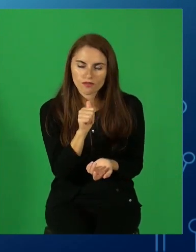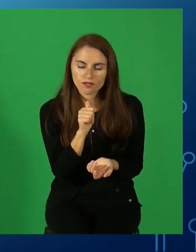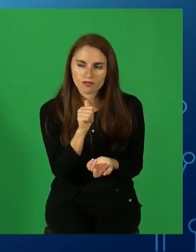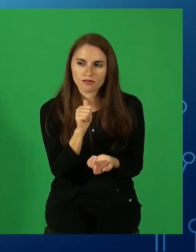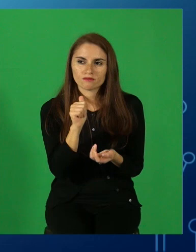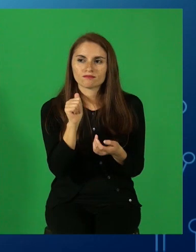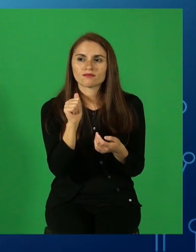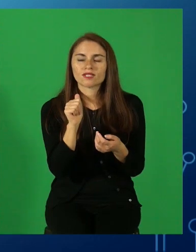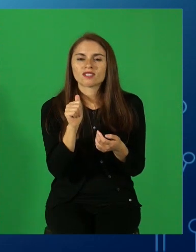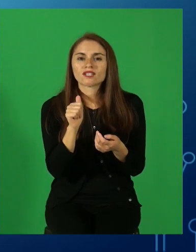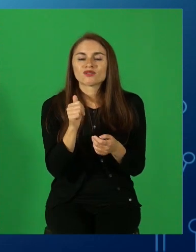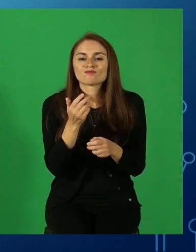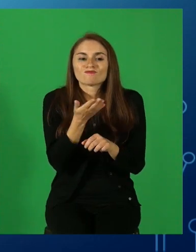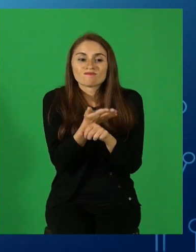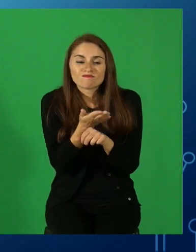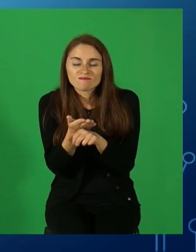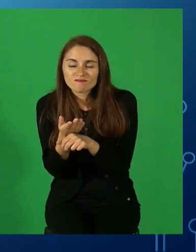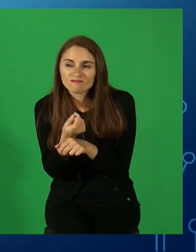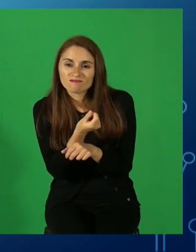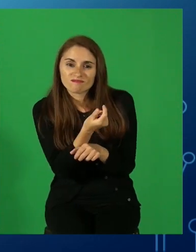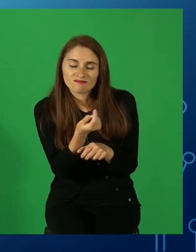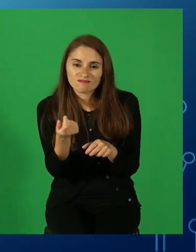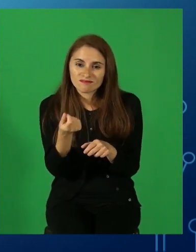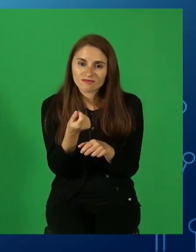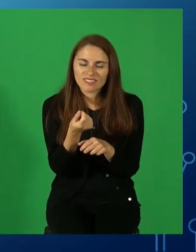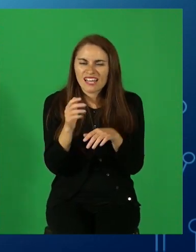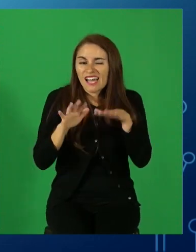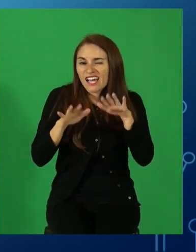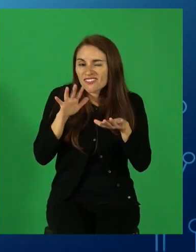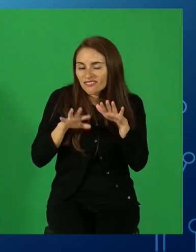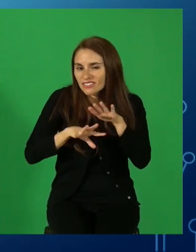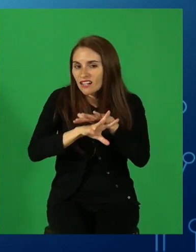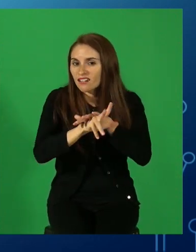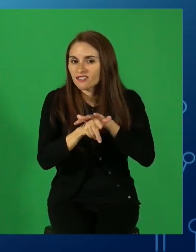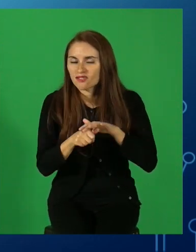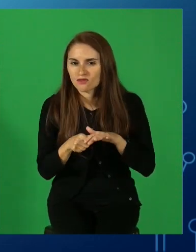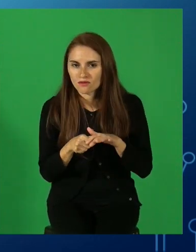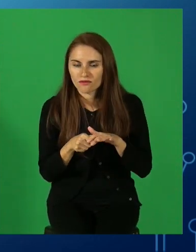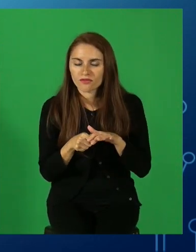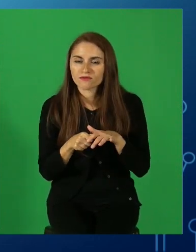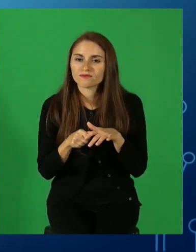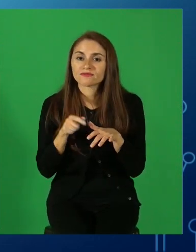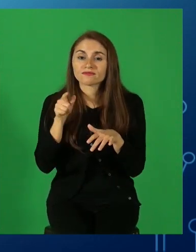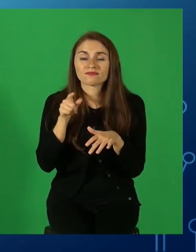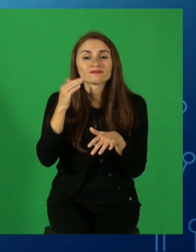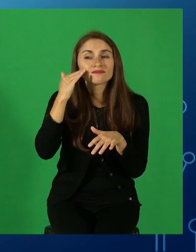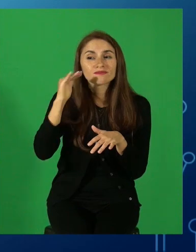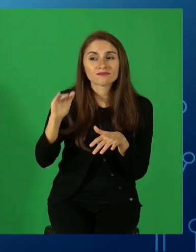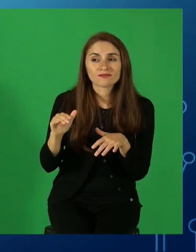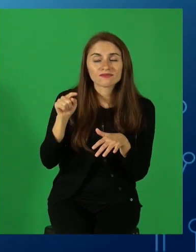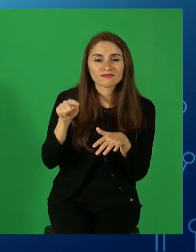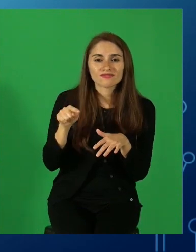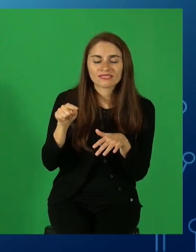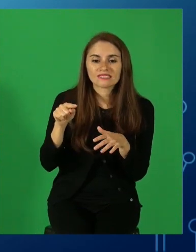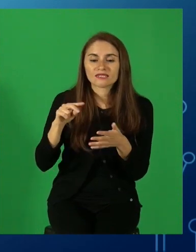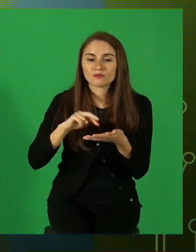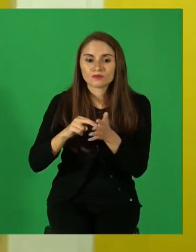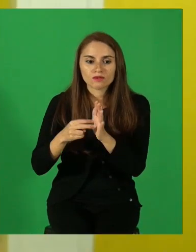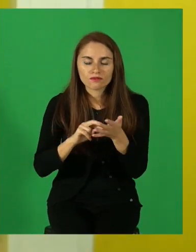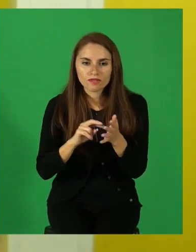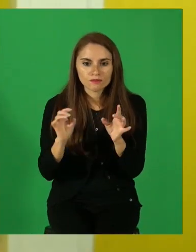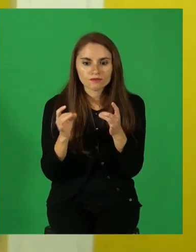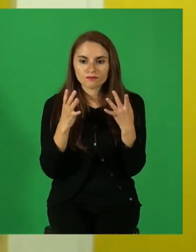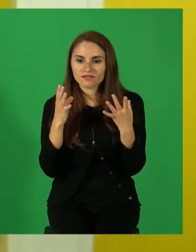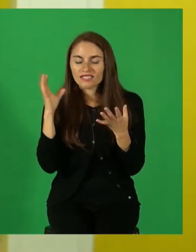mendigo, a veces puede ser ladrón. Este personaje se enfrenta a problemas y aventuras.